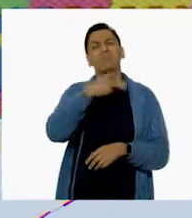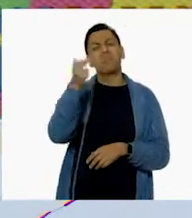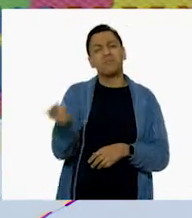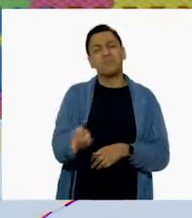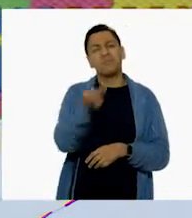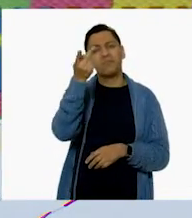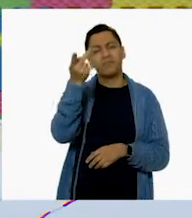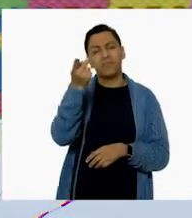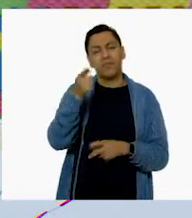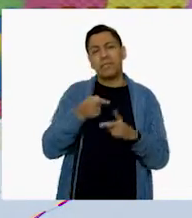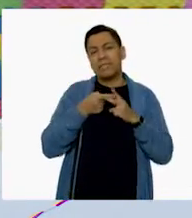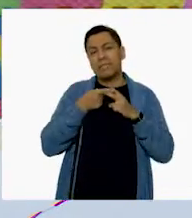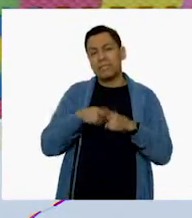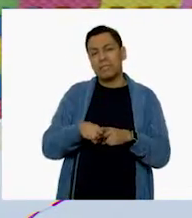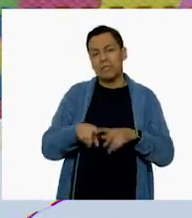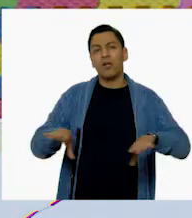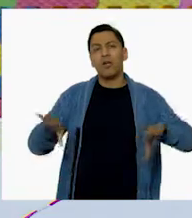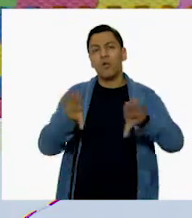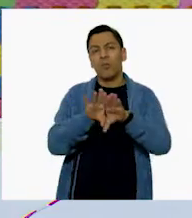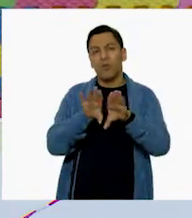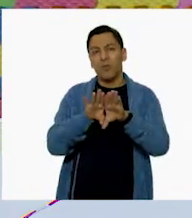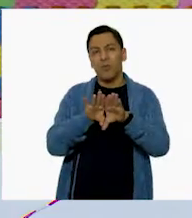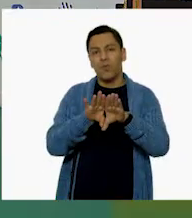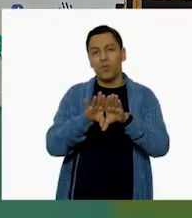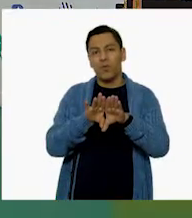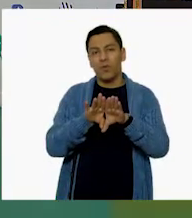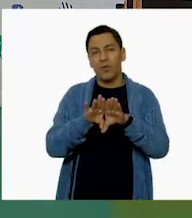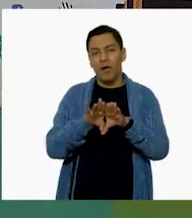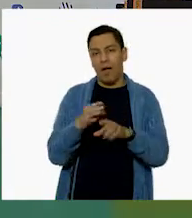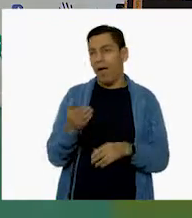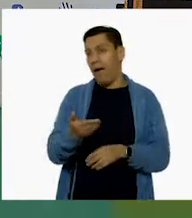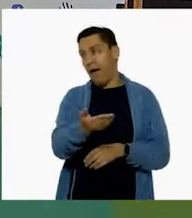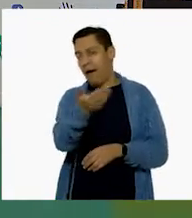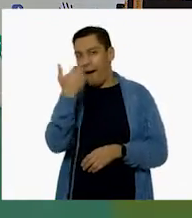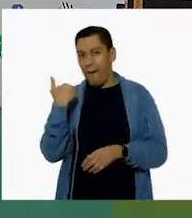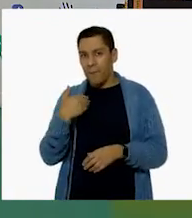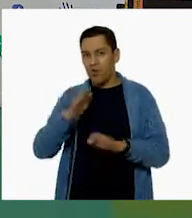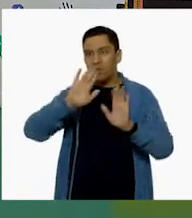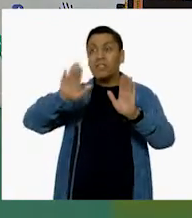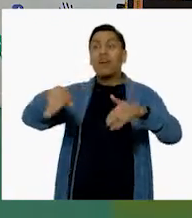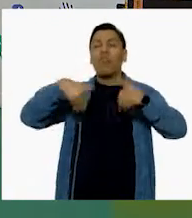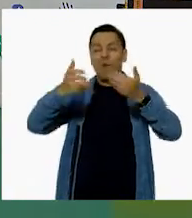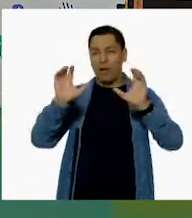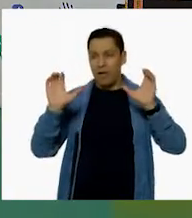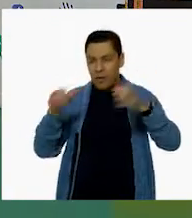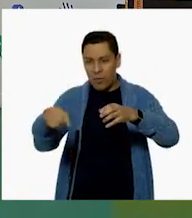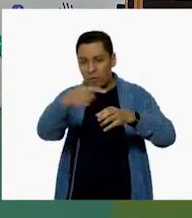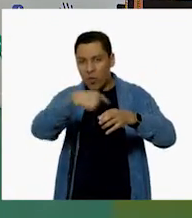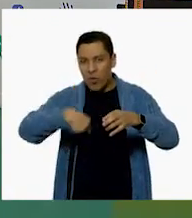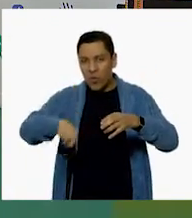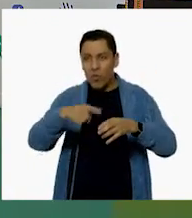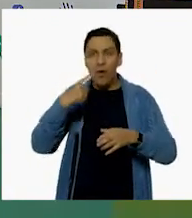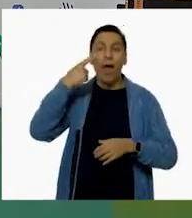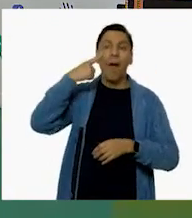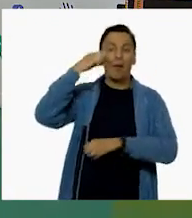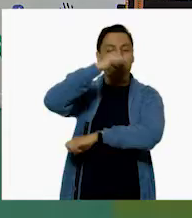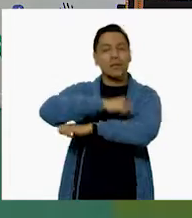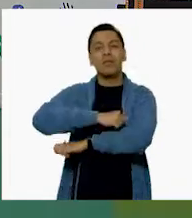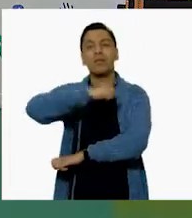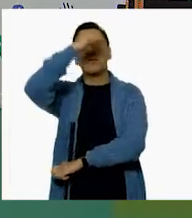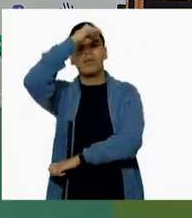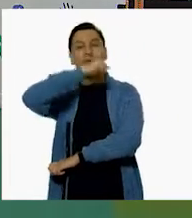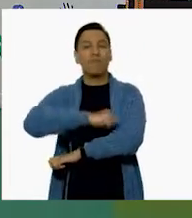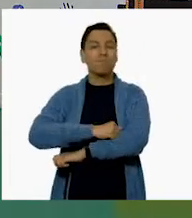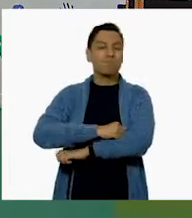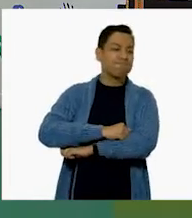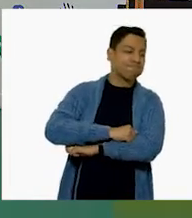para comenzar, maestra? Ah, pues vamos a salir a investigar a la comunidad. Vamos a asomarnos por las ventanas del